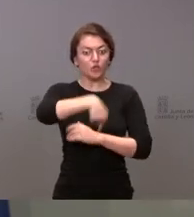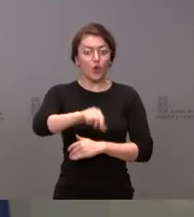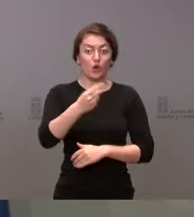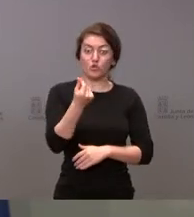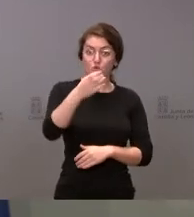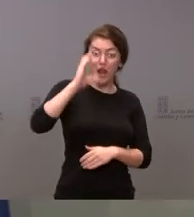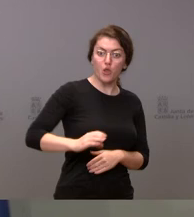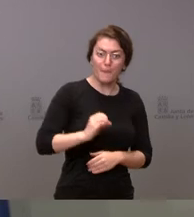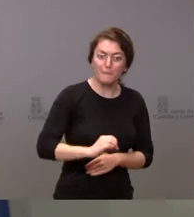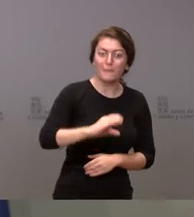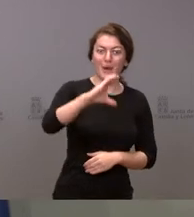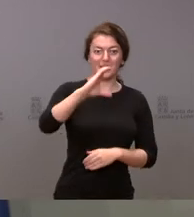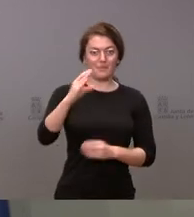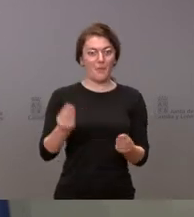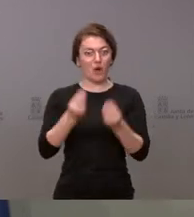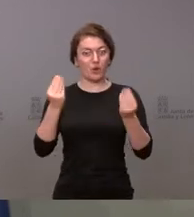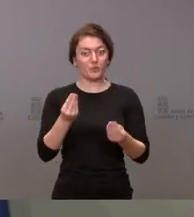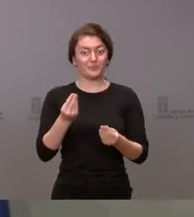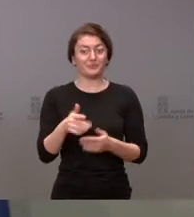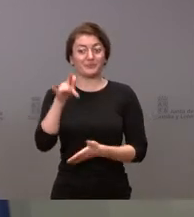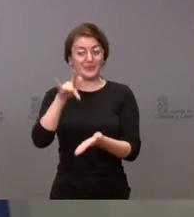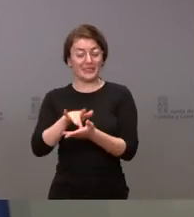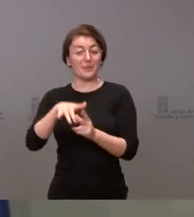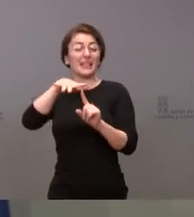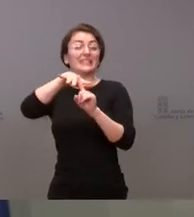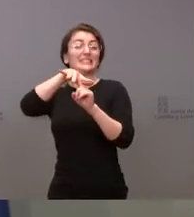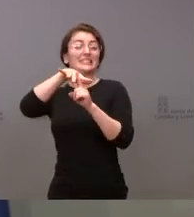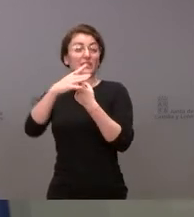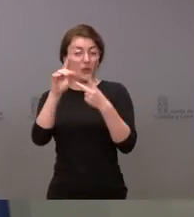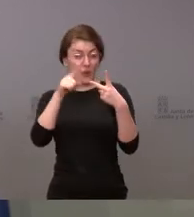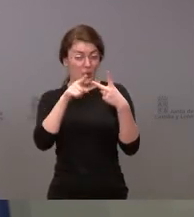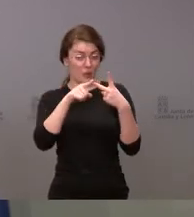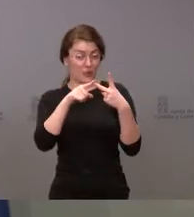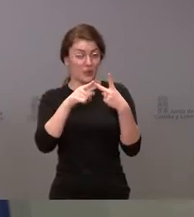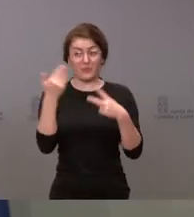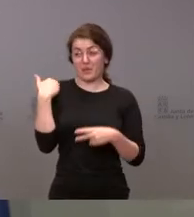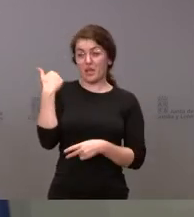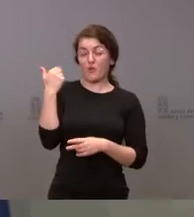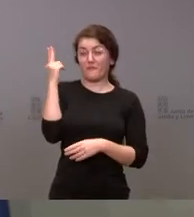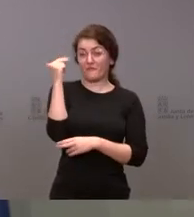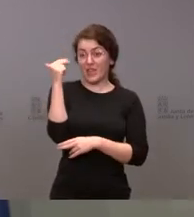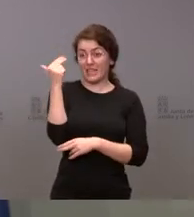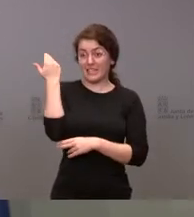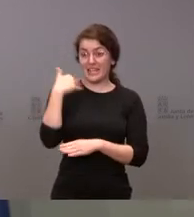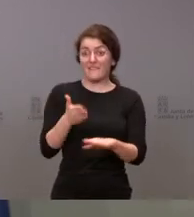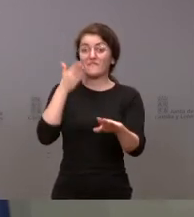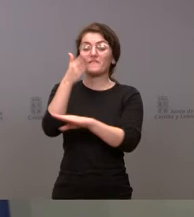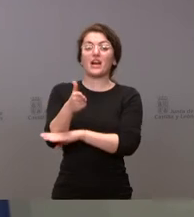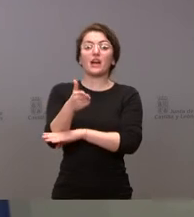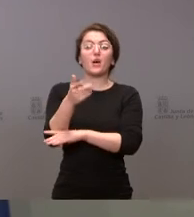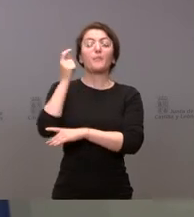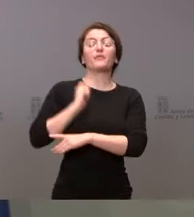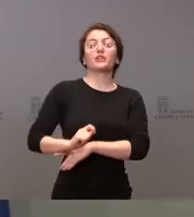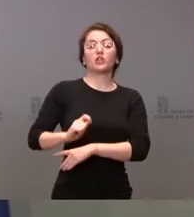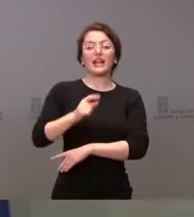de Monumenta, acudieron los profesionales sanitarios el viernes pasado y, en concreto, la médico